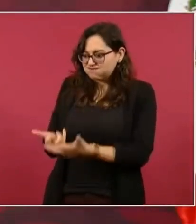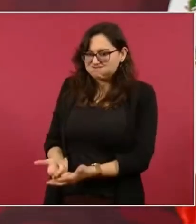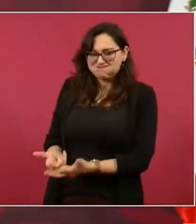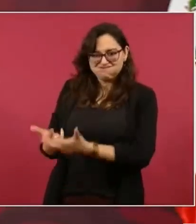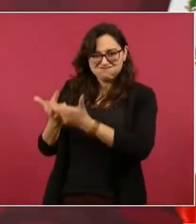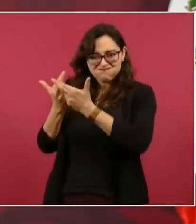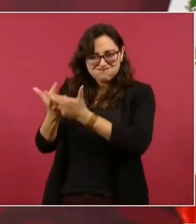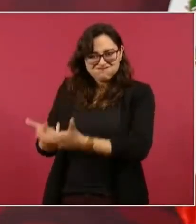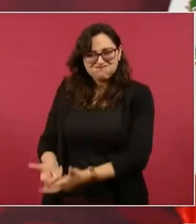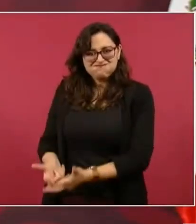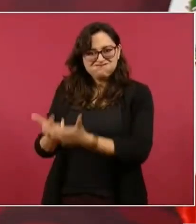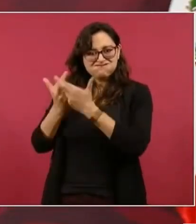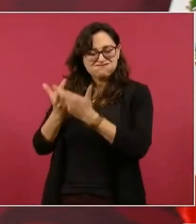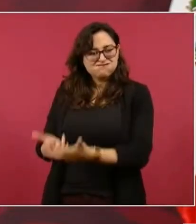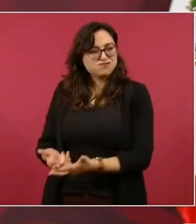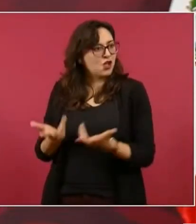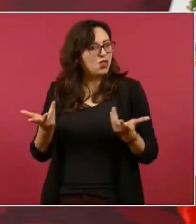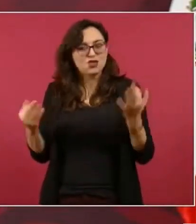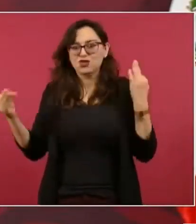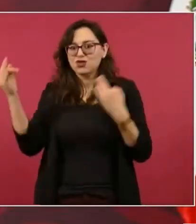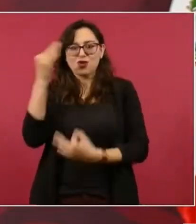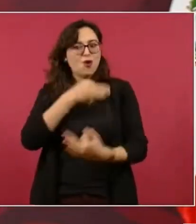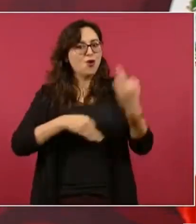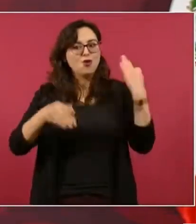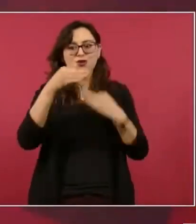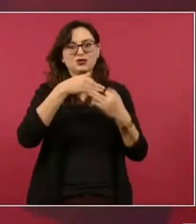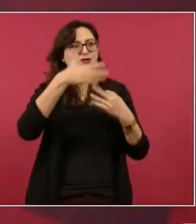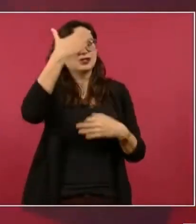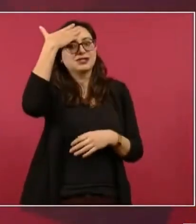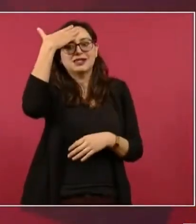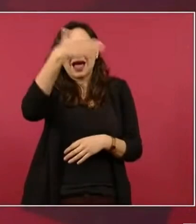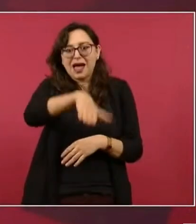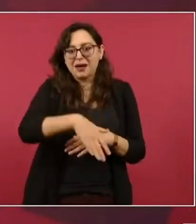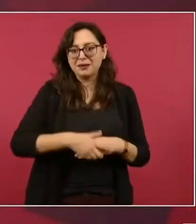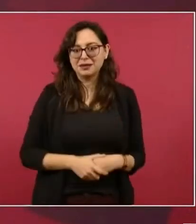en el sureste, en tierra,